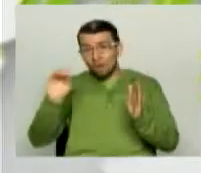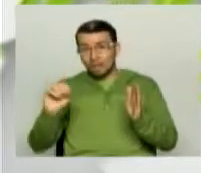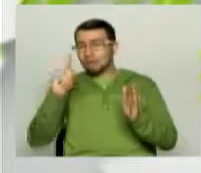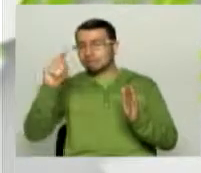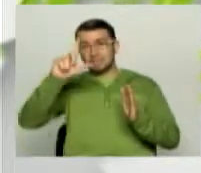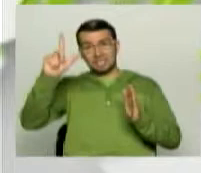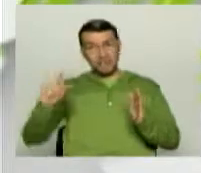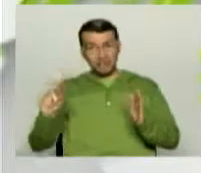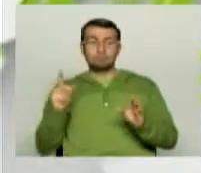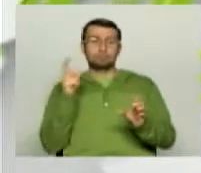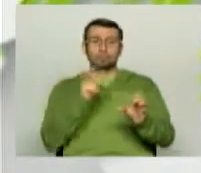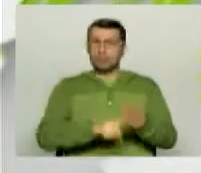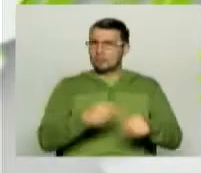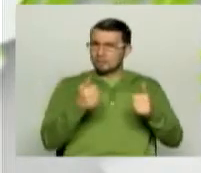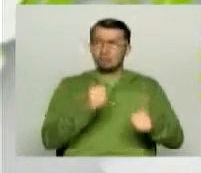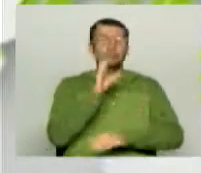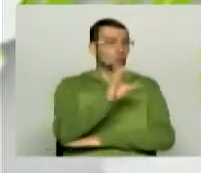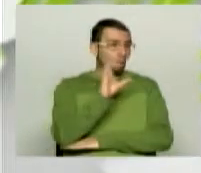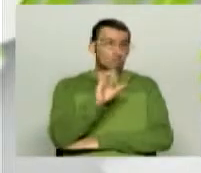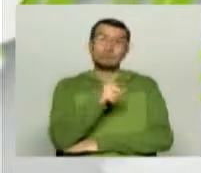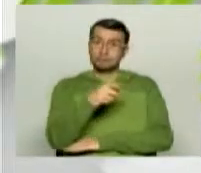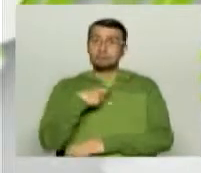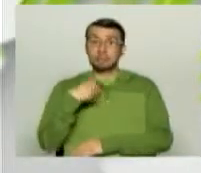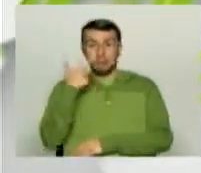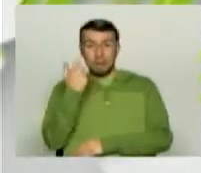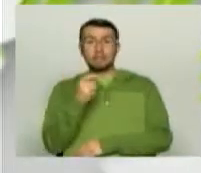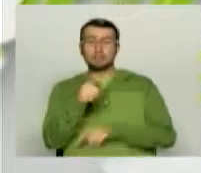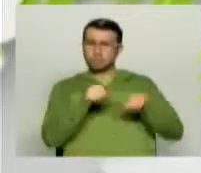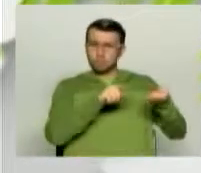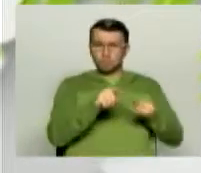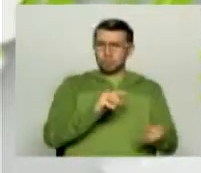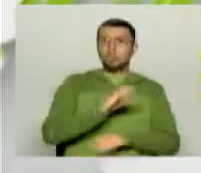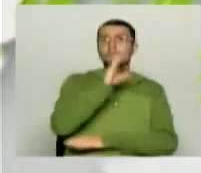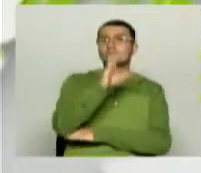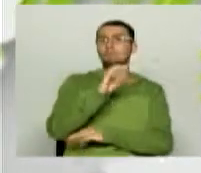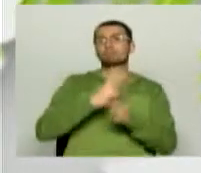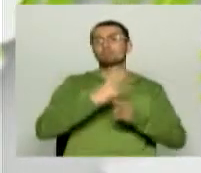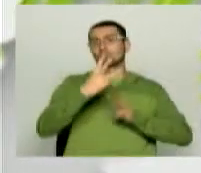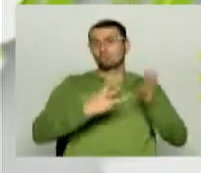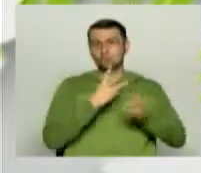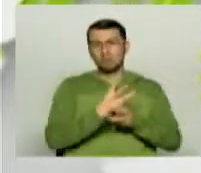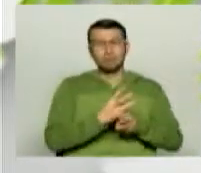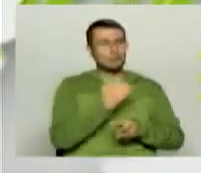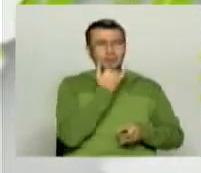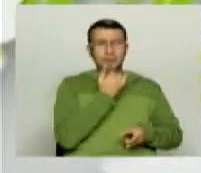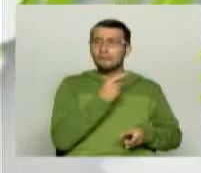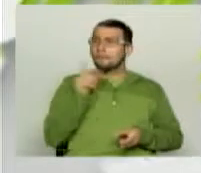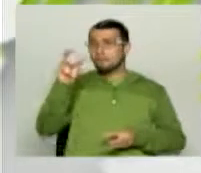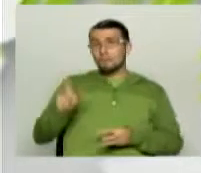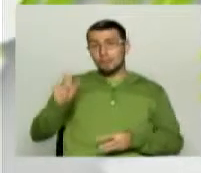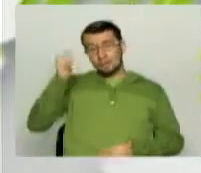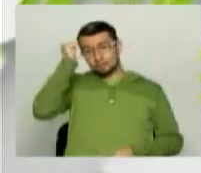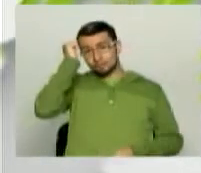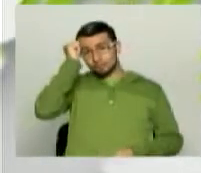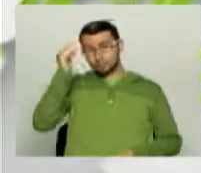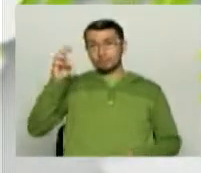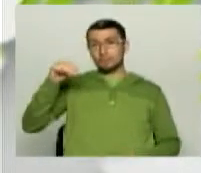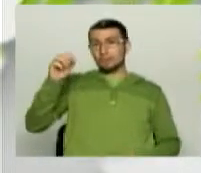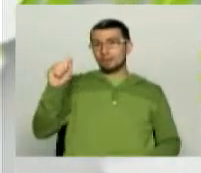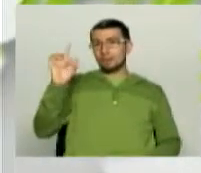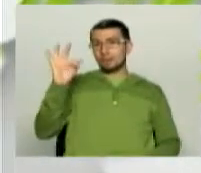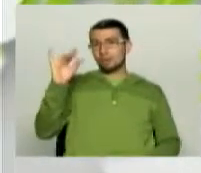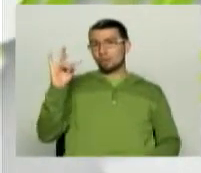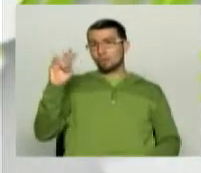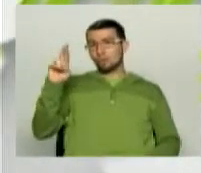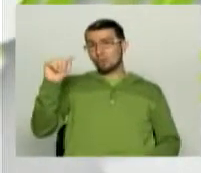mejores actuaciones que hasta ahora ha tenido Colombia en los Mundiales. Aquí llegamos de la mano del técnico Francisco Maturana, quien